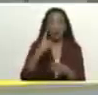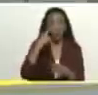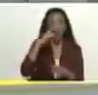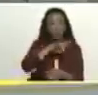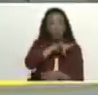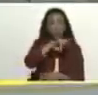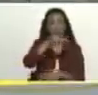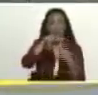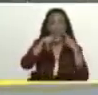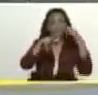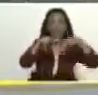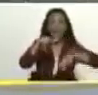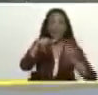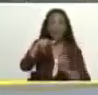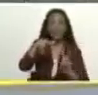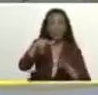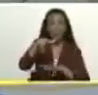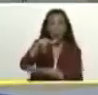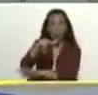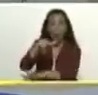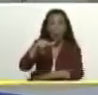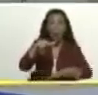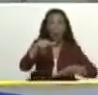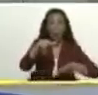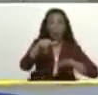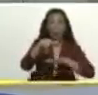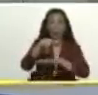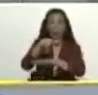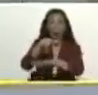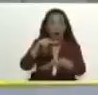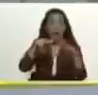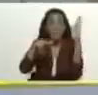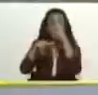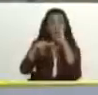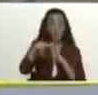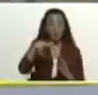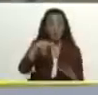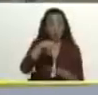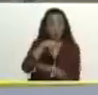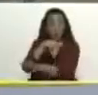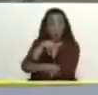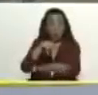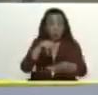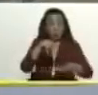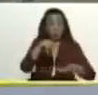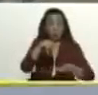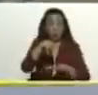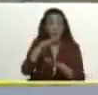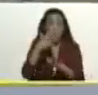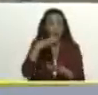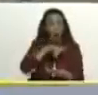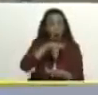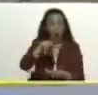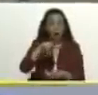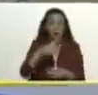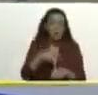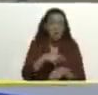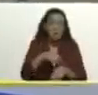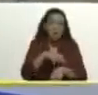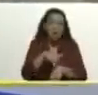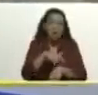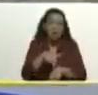volando, toda la parte de Brasil, más o menos volamos cuánto, sería